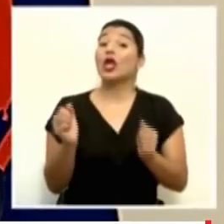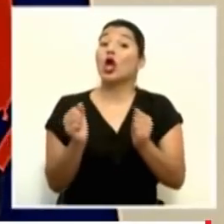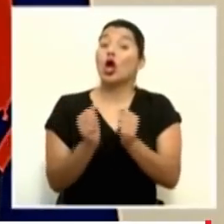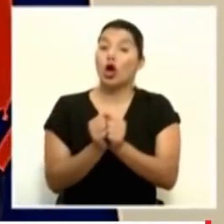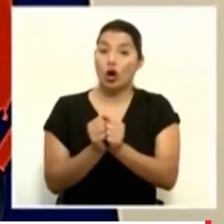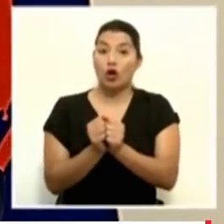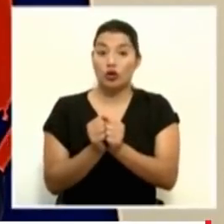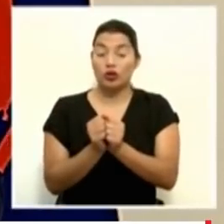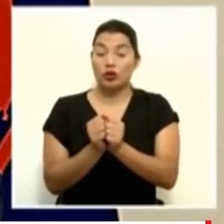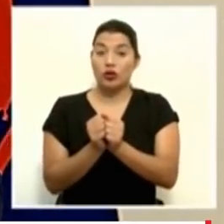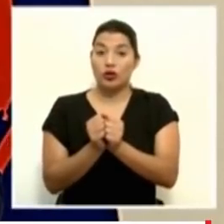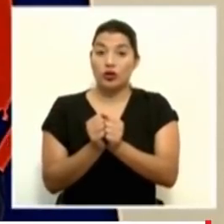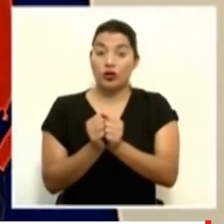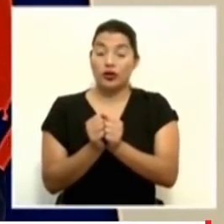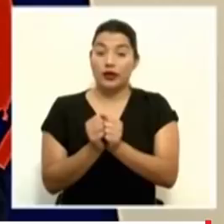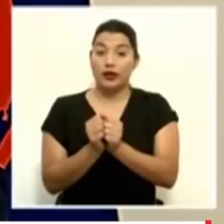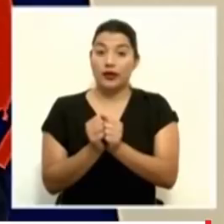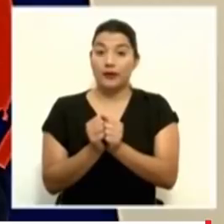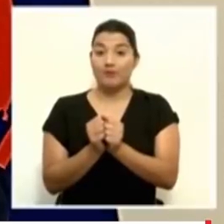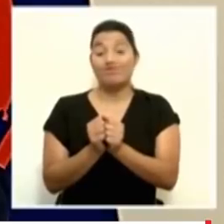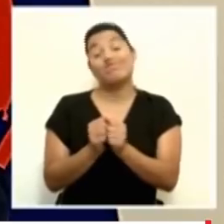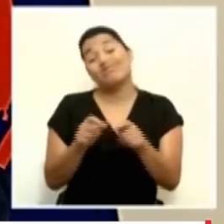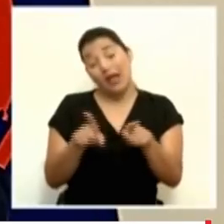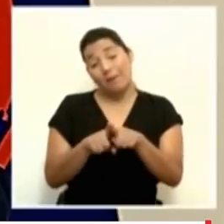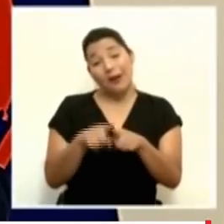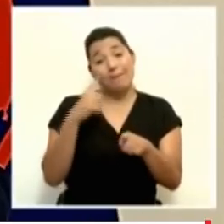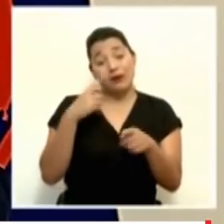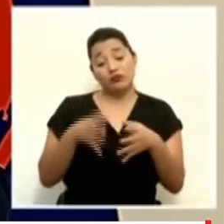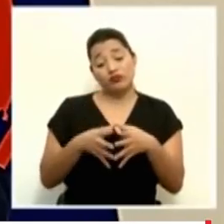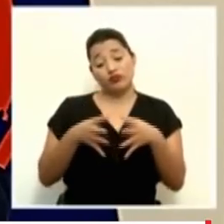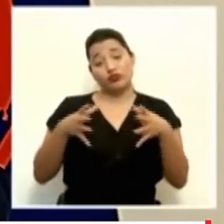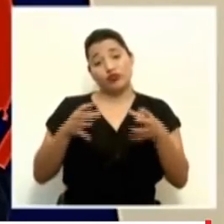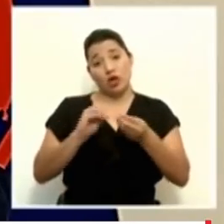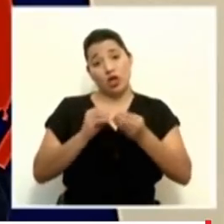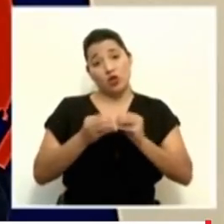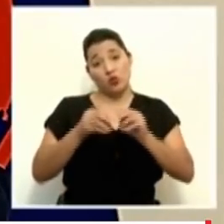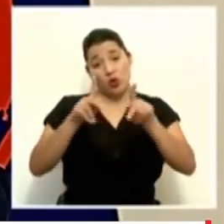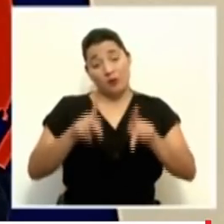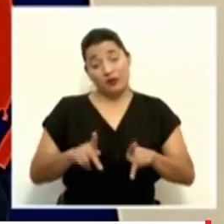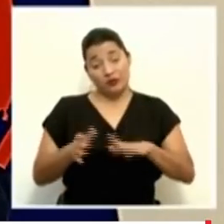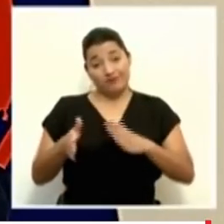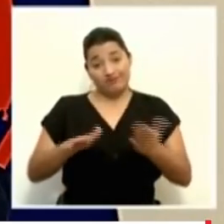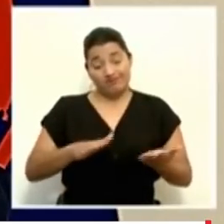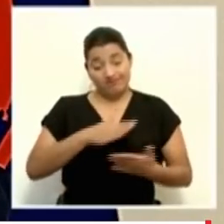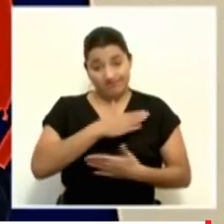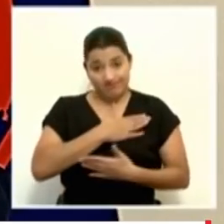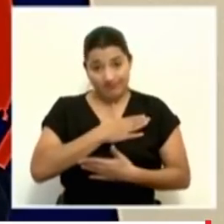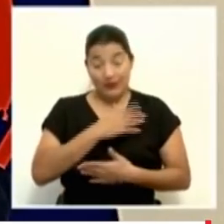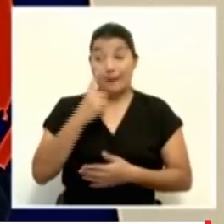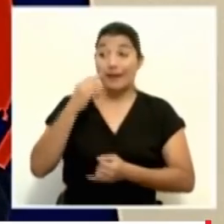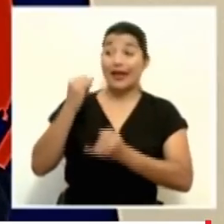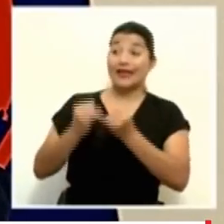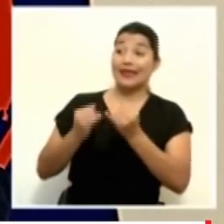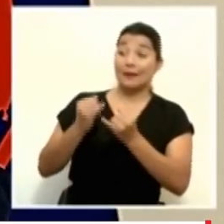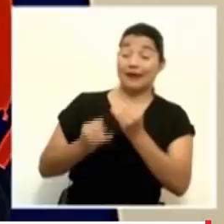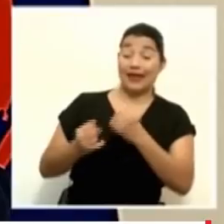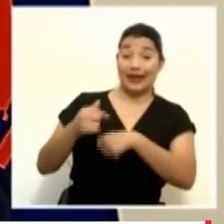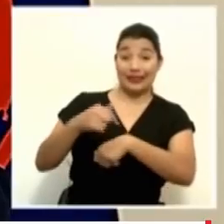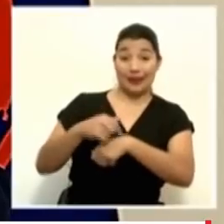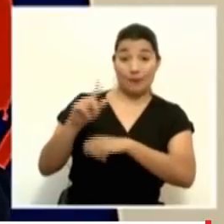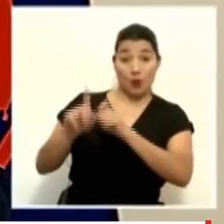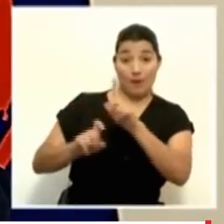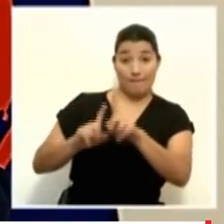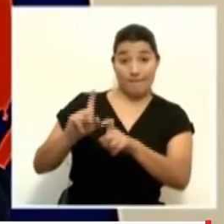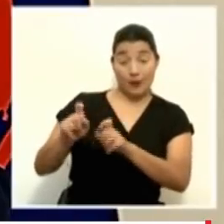reflejo de esto también en los lamentables fallecimientos. Para finalizar el periodo de consultas,